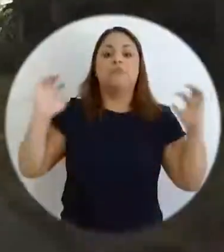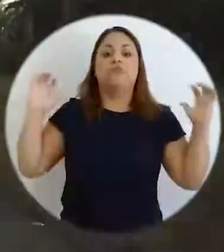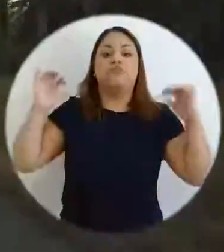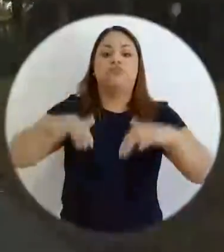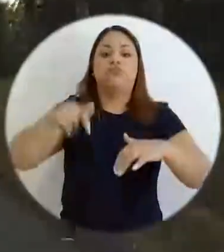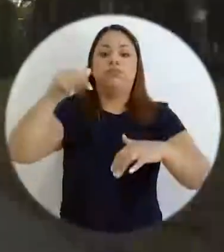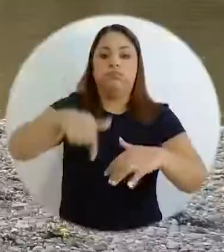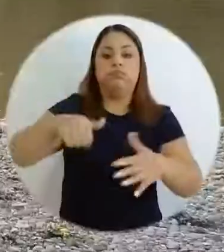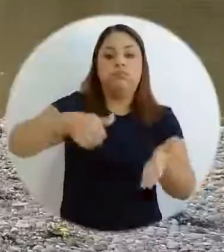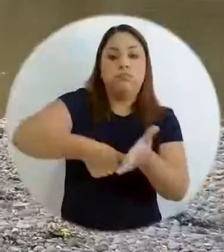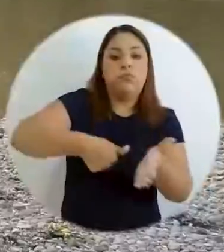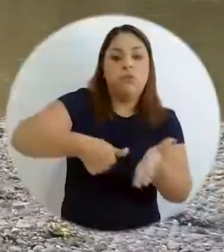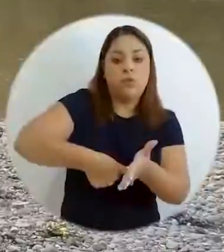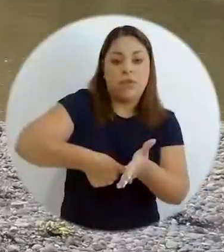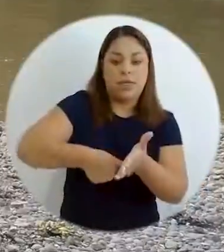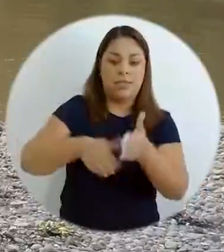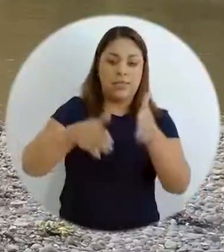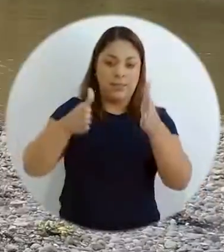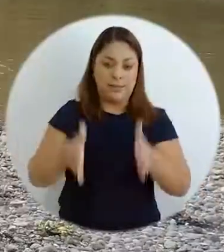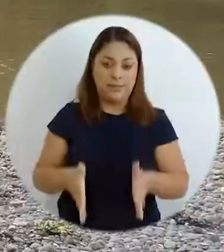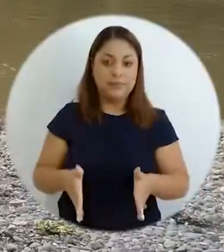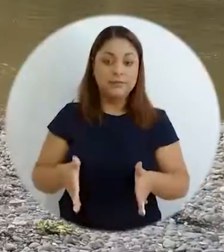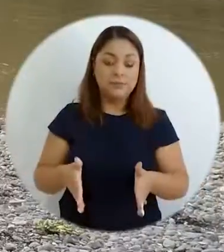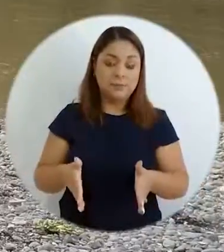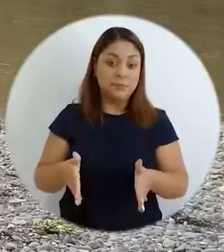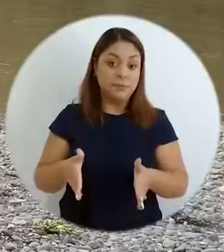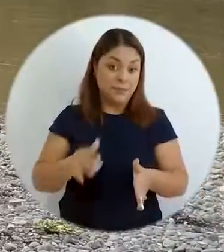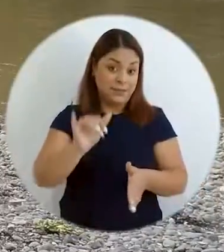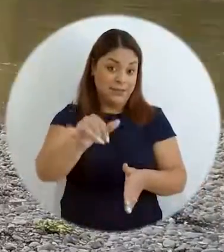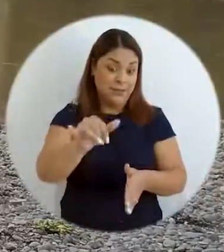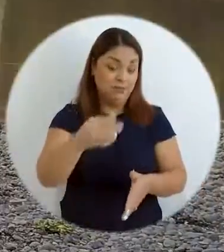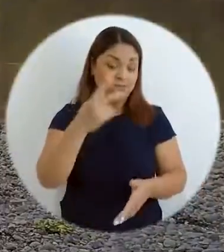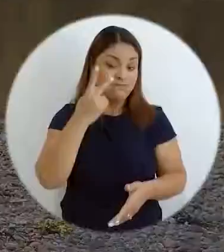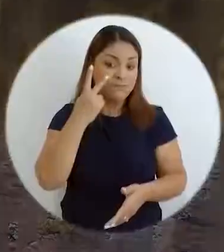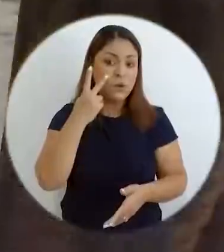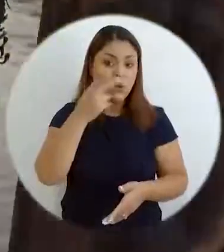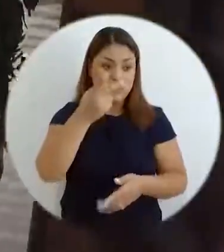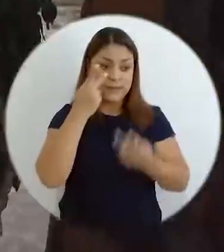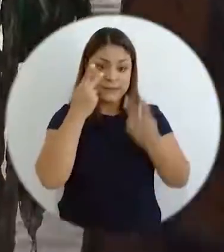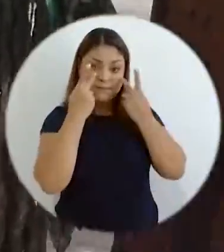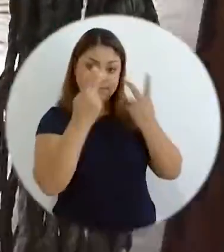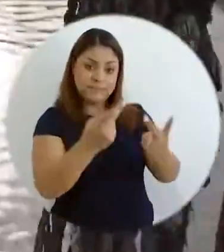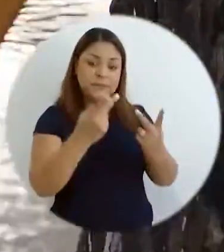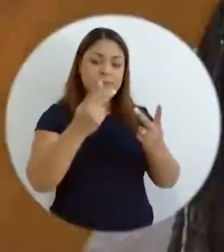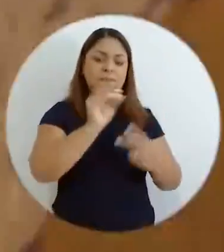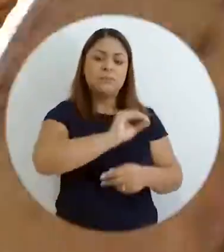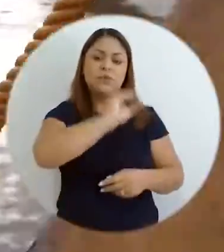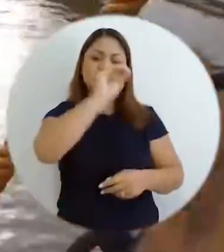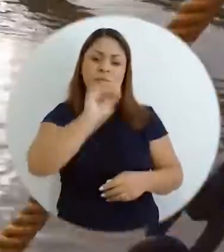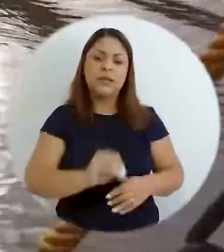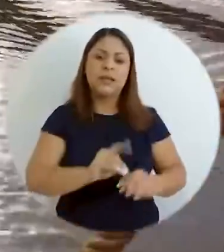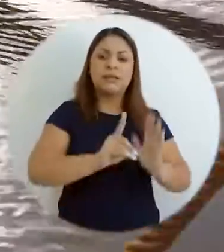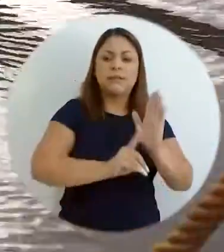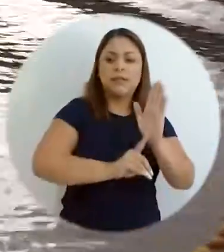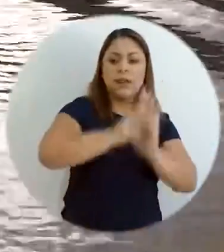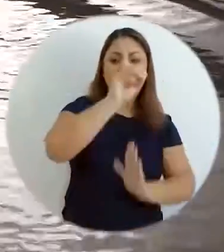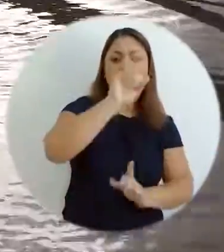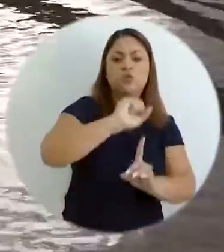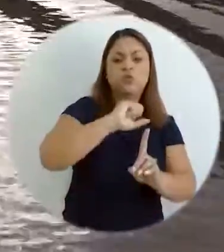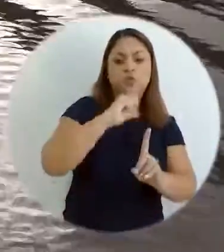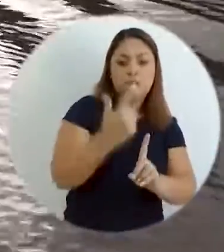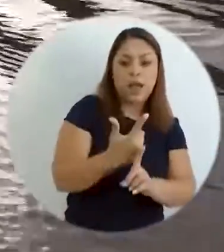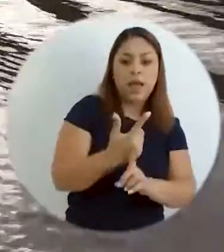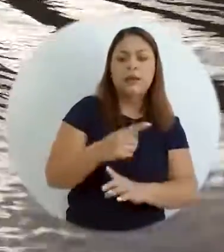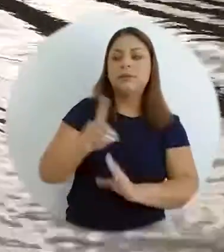voy a introducir esa dimensión política ahí, porque efectivamente cuando usted ve el índice de desarrollo social, el índice de